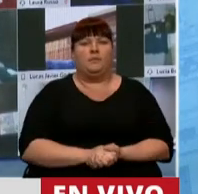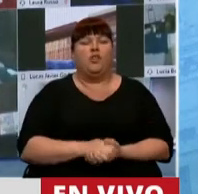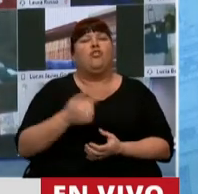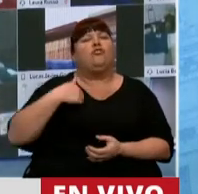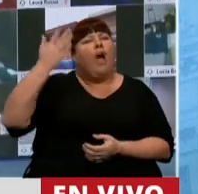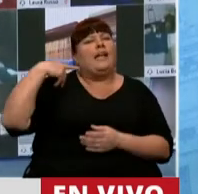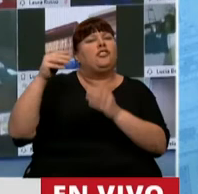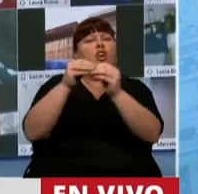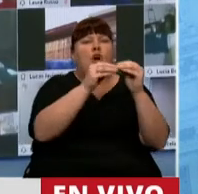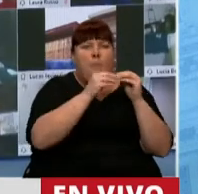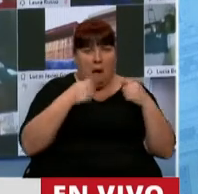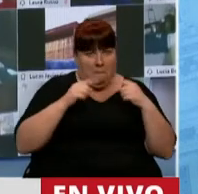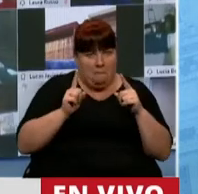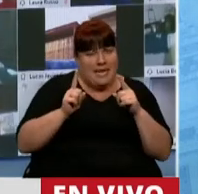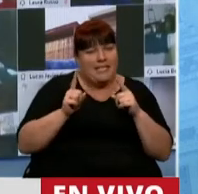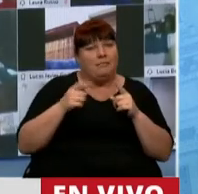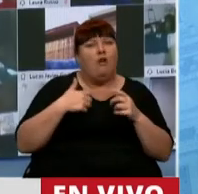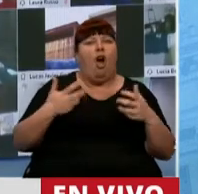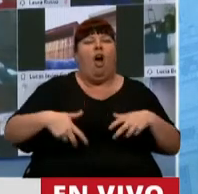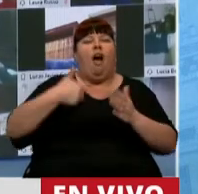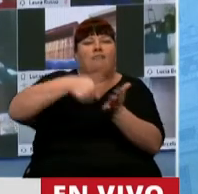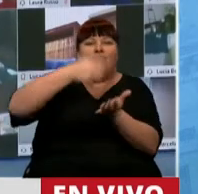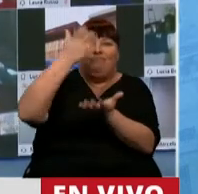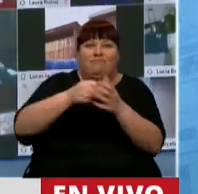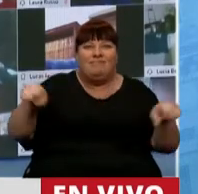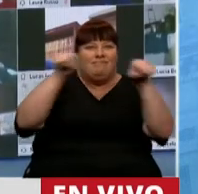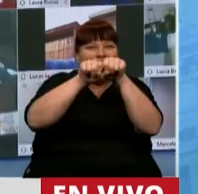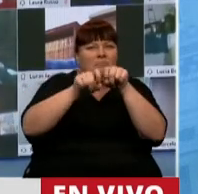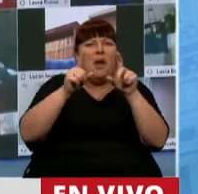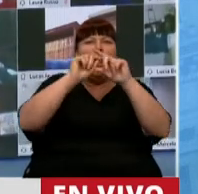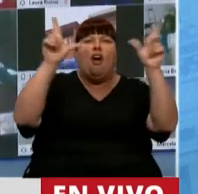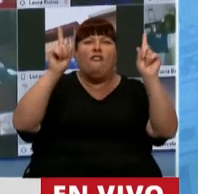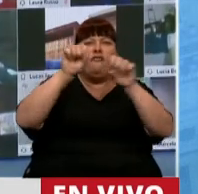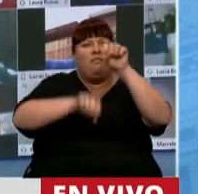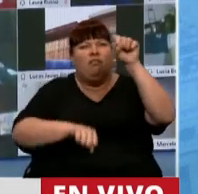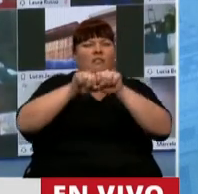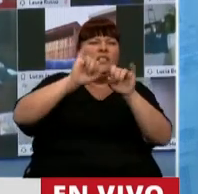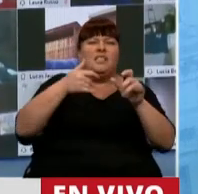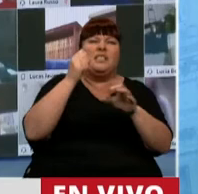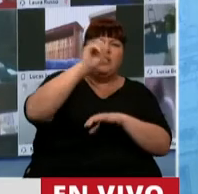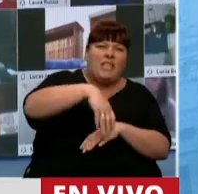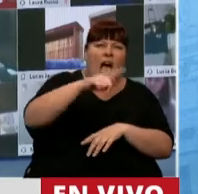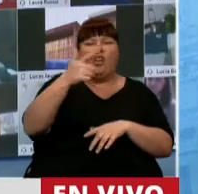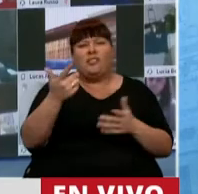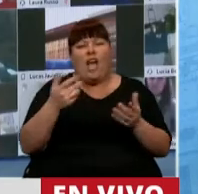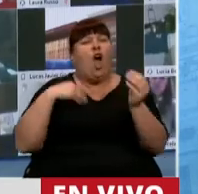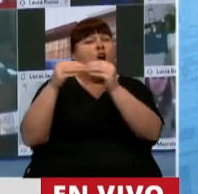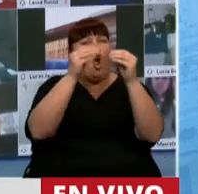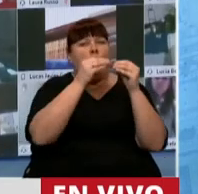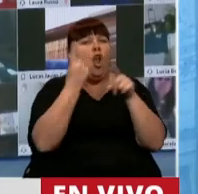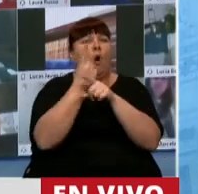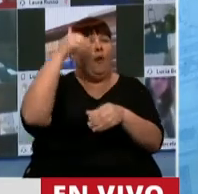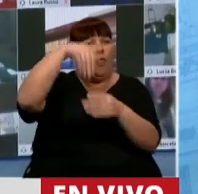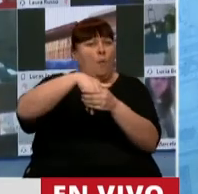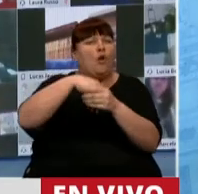Yo he tenido colegas, yo mismo que me he logueado, me he deslogueado y no desaparecía del quórum o aparecía, colegas que no han